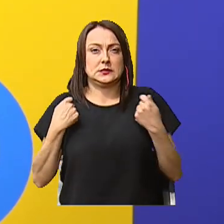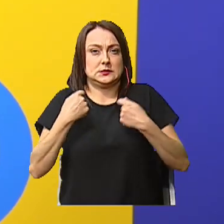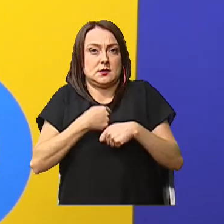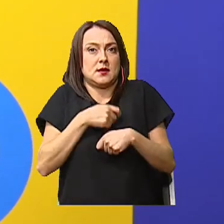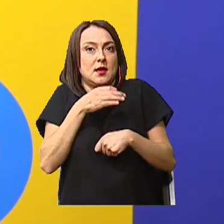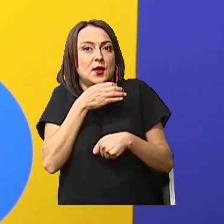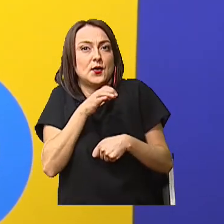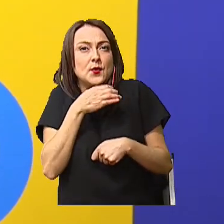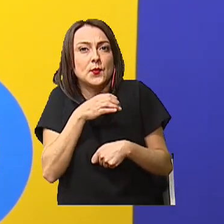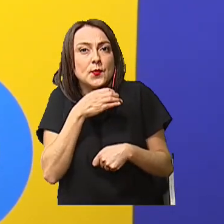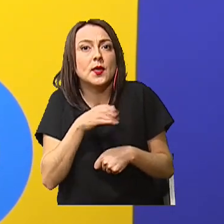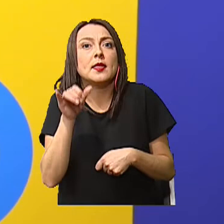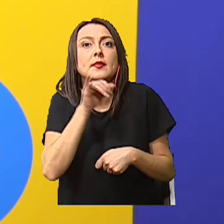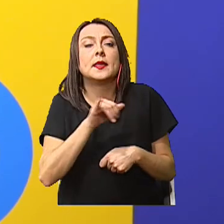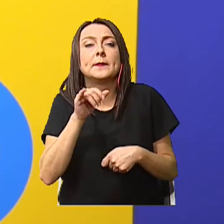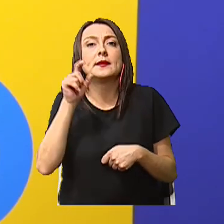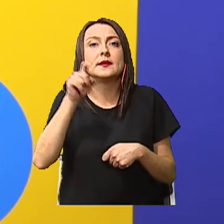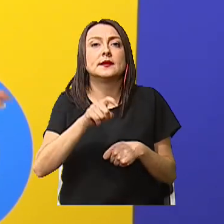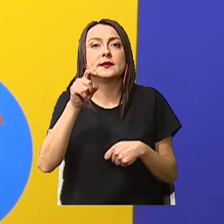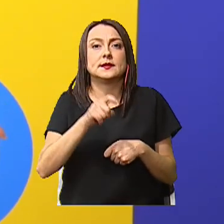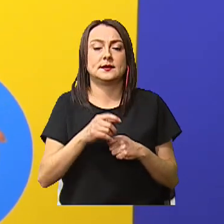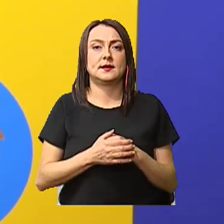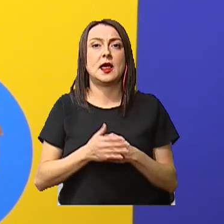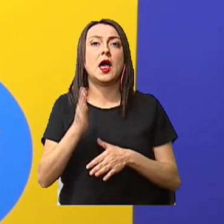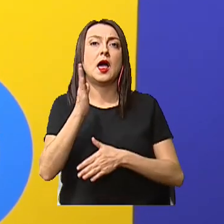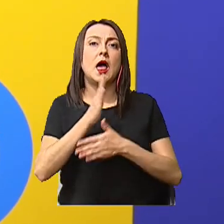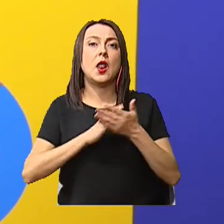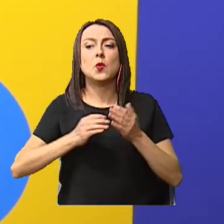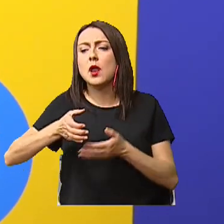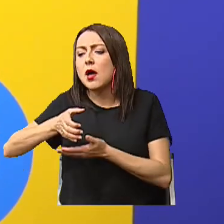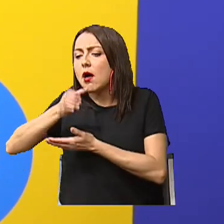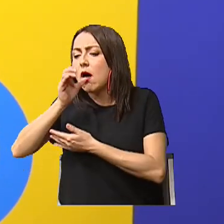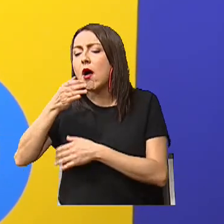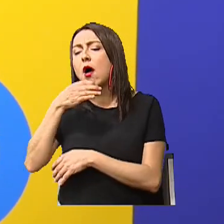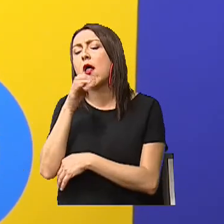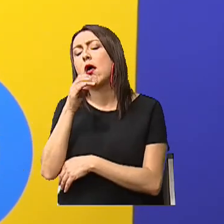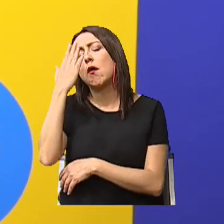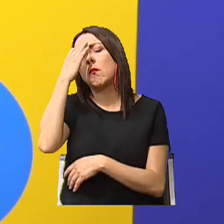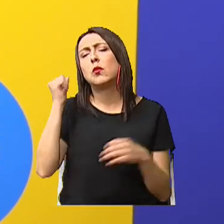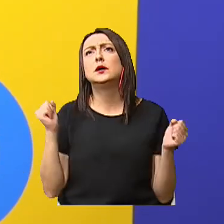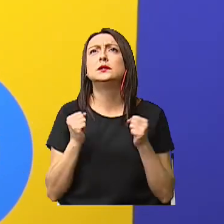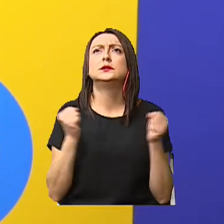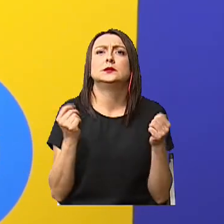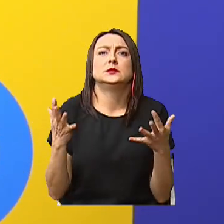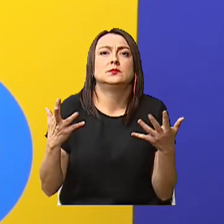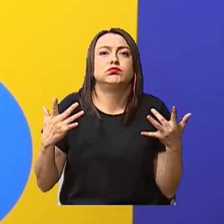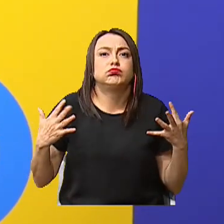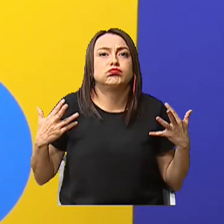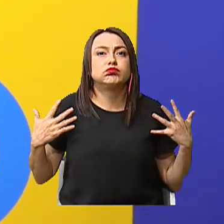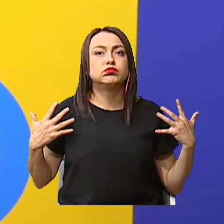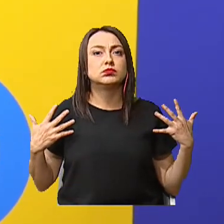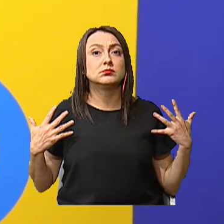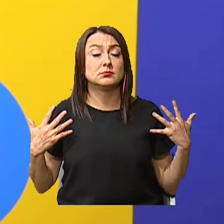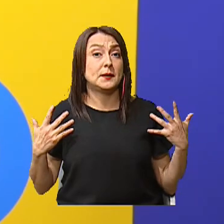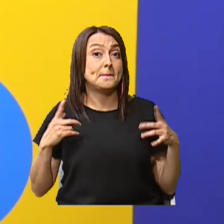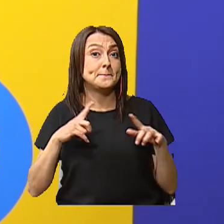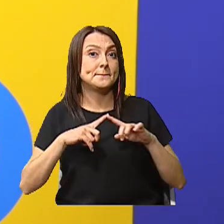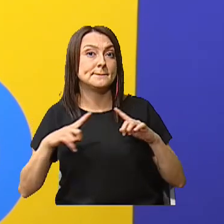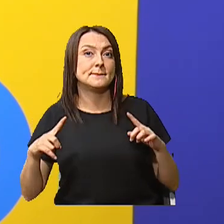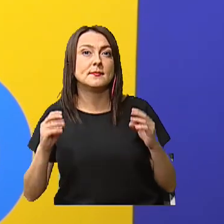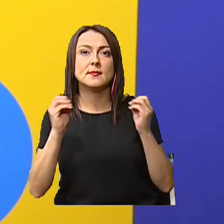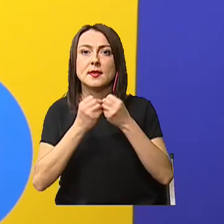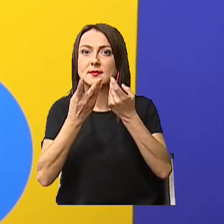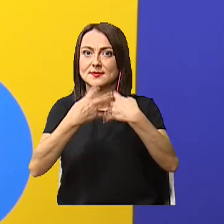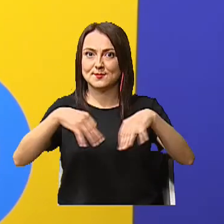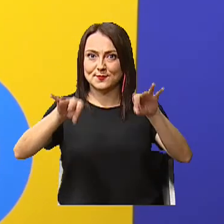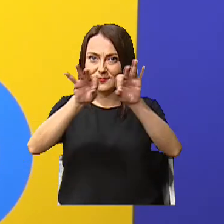También necesitó Tomar Alguna bebida Caliente Porque estaba Muy frío El lugar Y Lo más